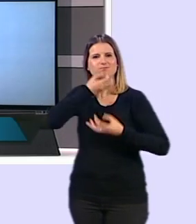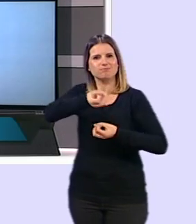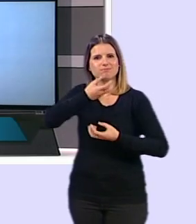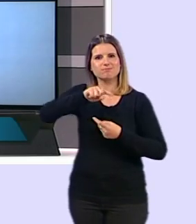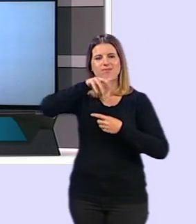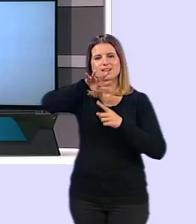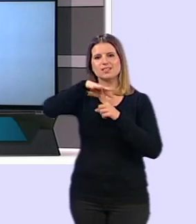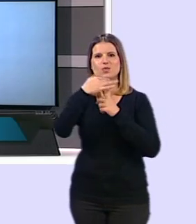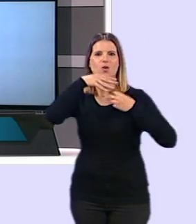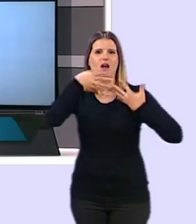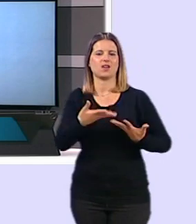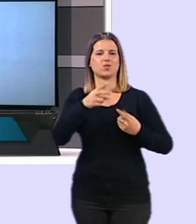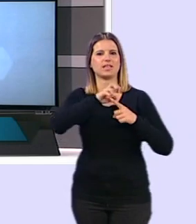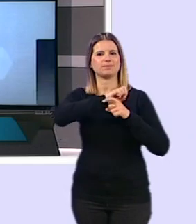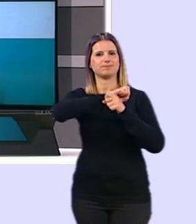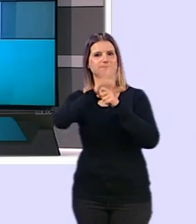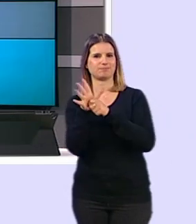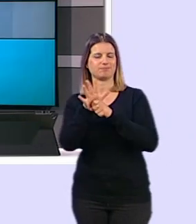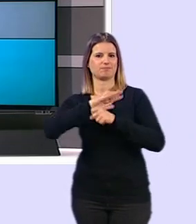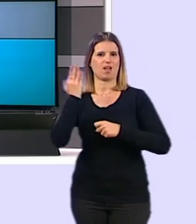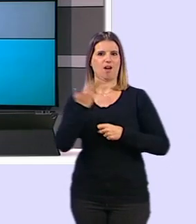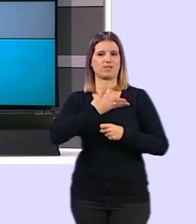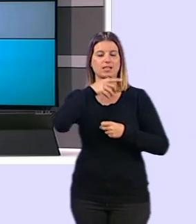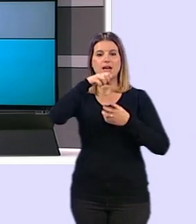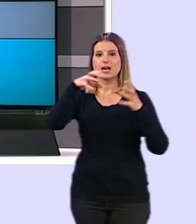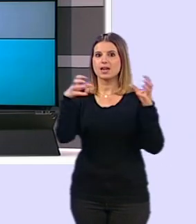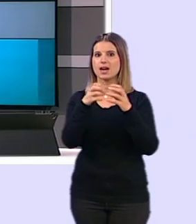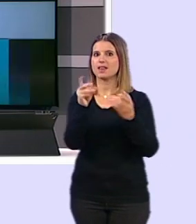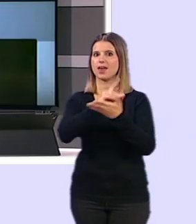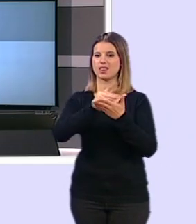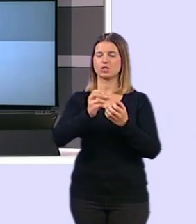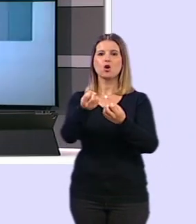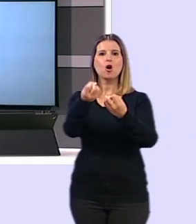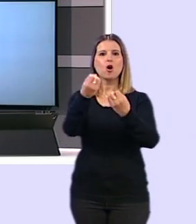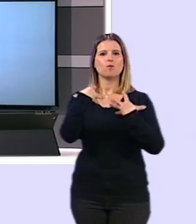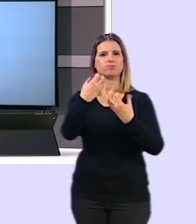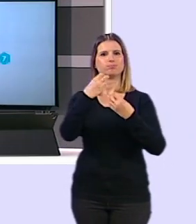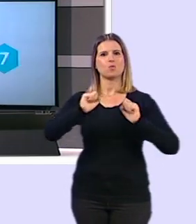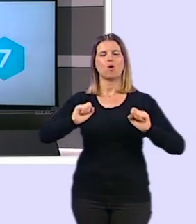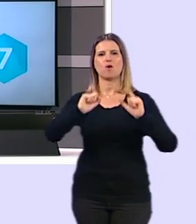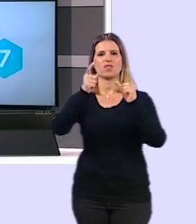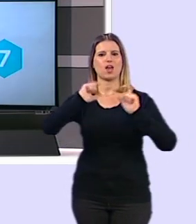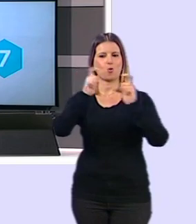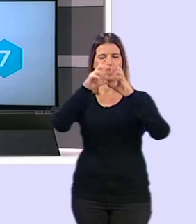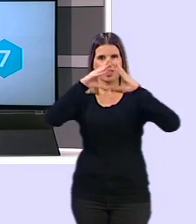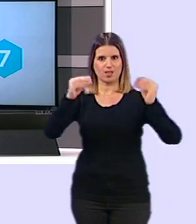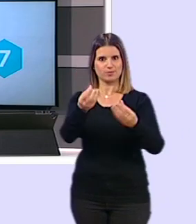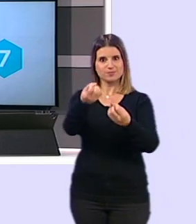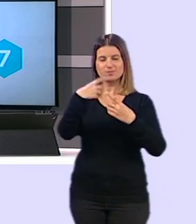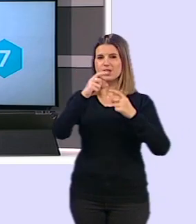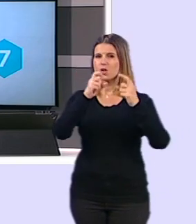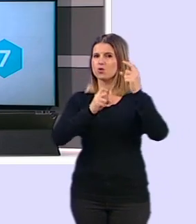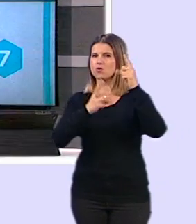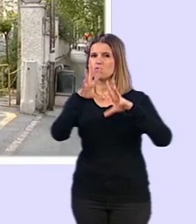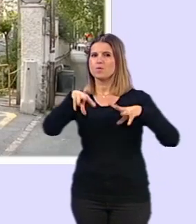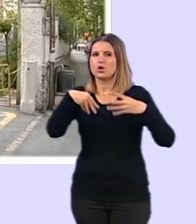respecto a la crisis sanitaria que nos azota también a Granada. Vamos con los datos oficiales que facilita diariamente la Junta de Andalucía. El balance